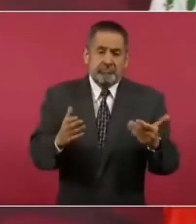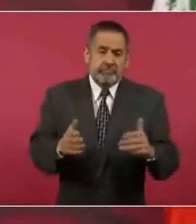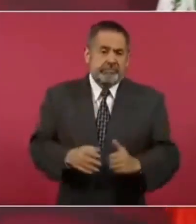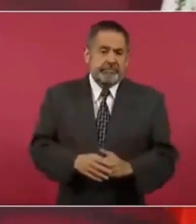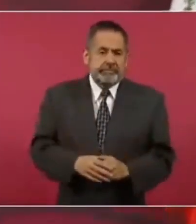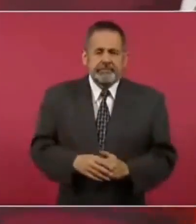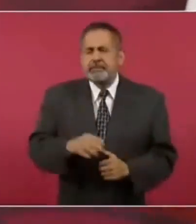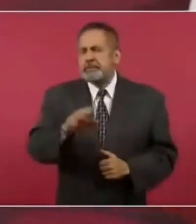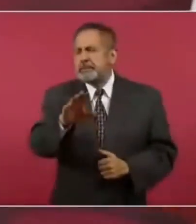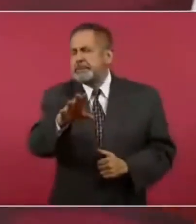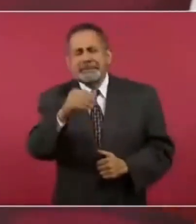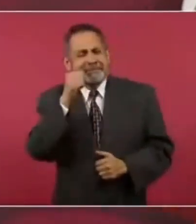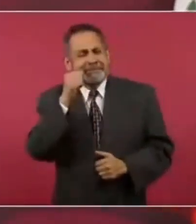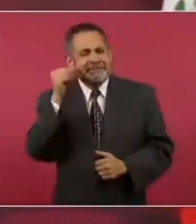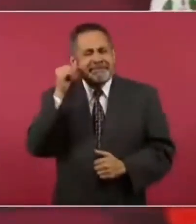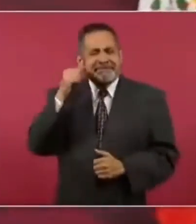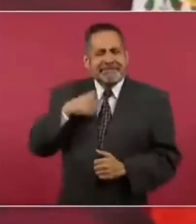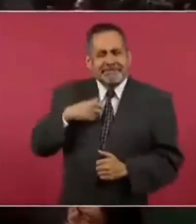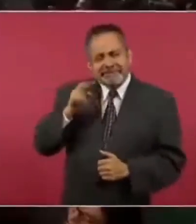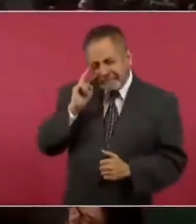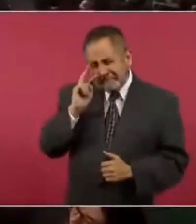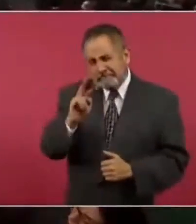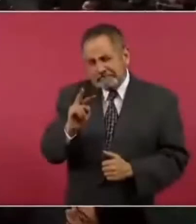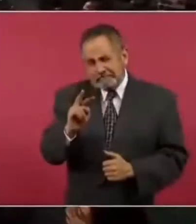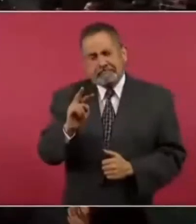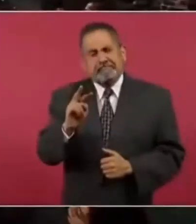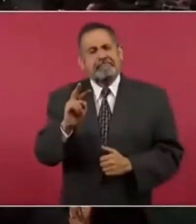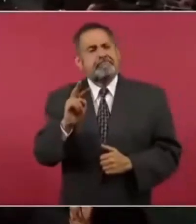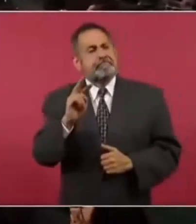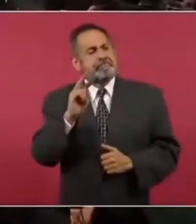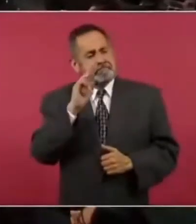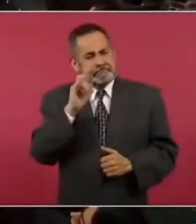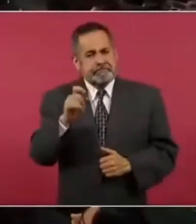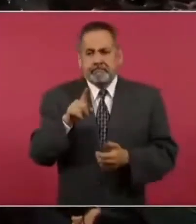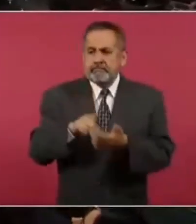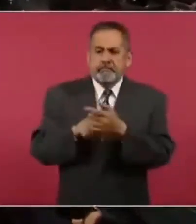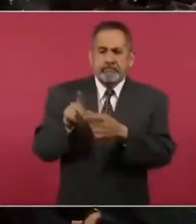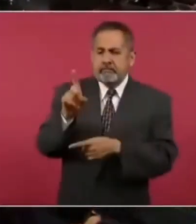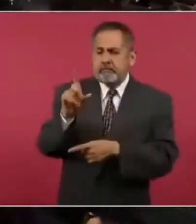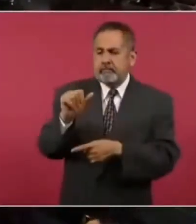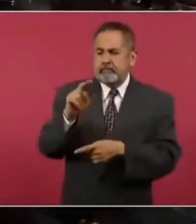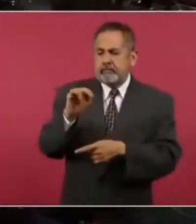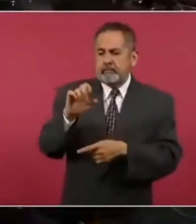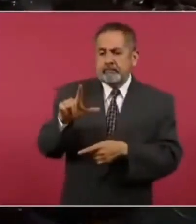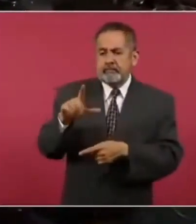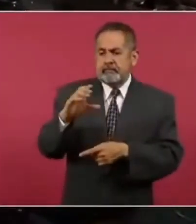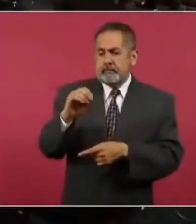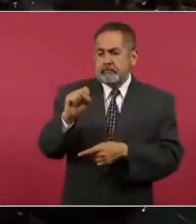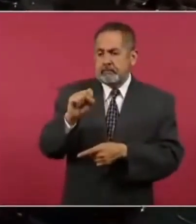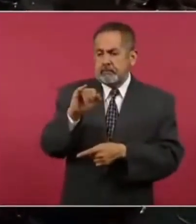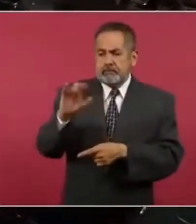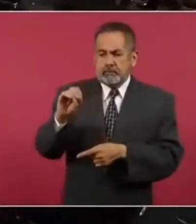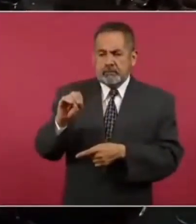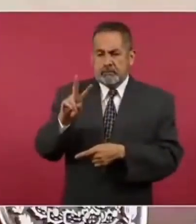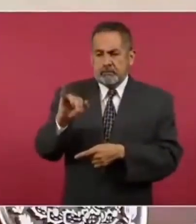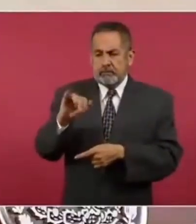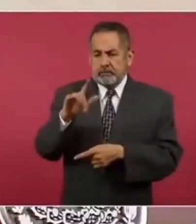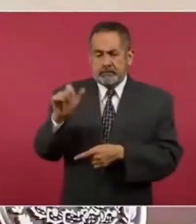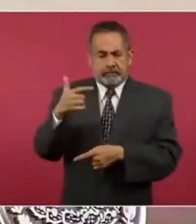ayer está lloviendo algo que en efecto tiene don Daniel José Villegas un